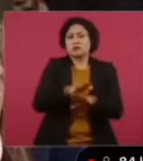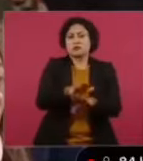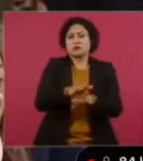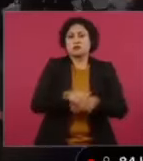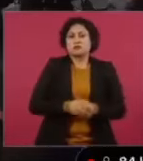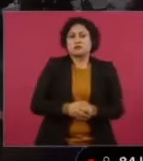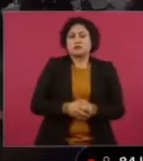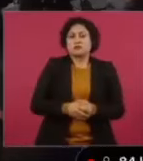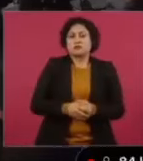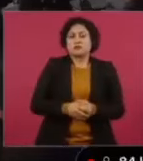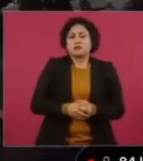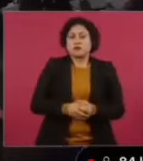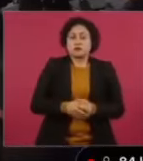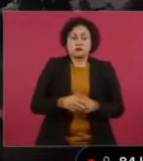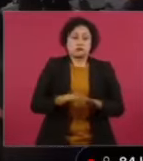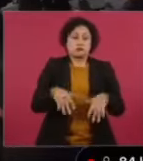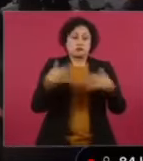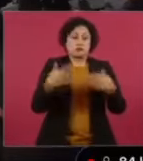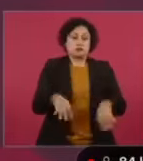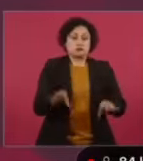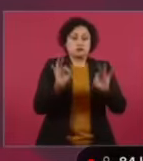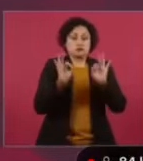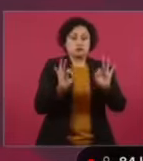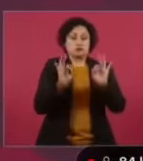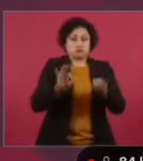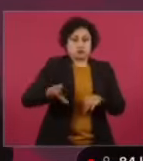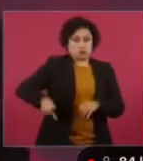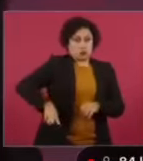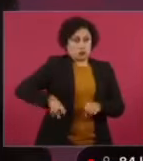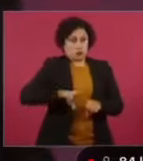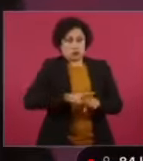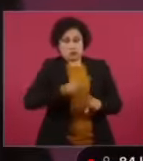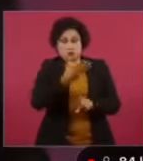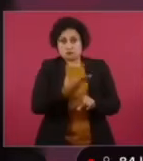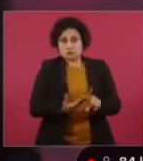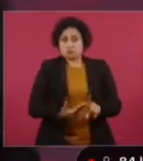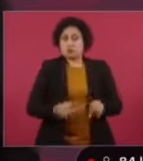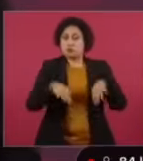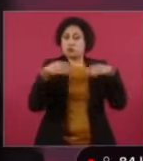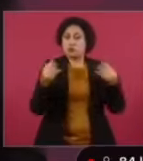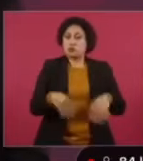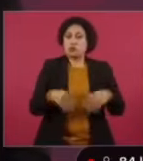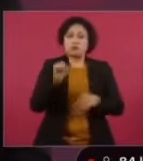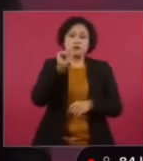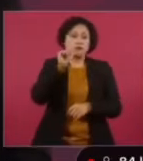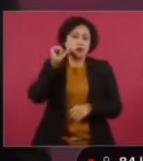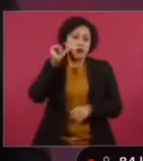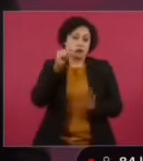Fue un gobernador. Ayer quedó demostrado